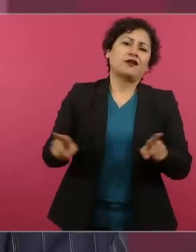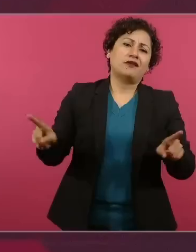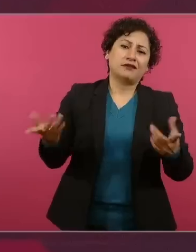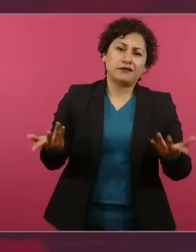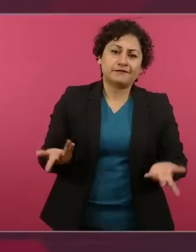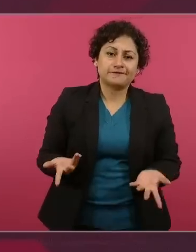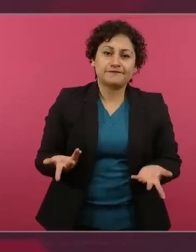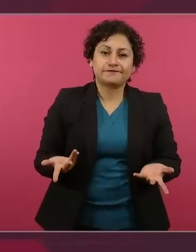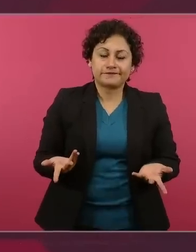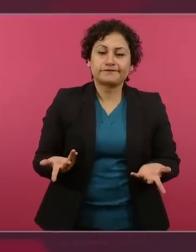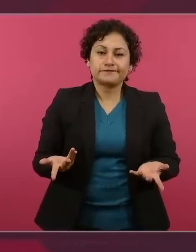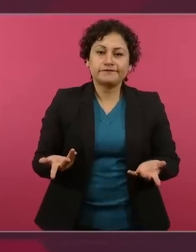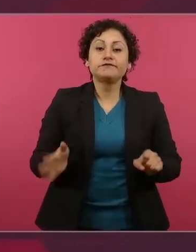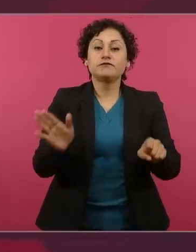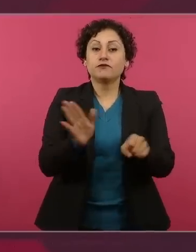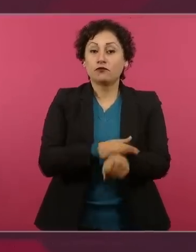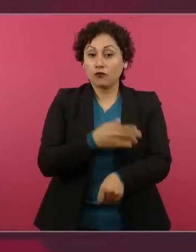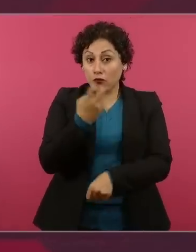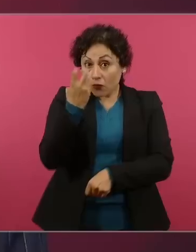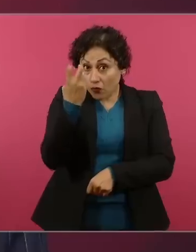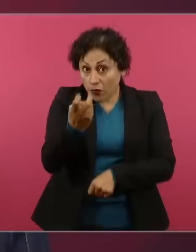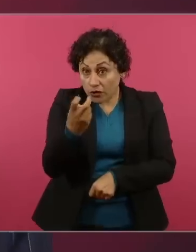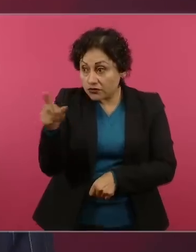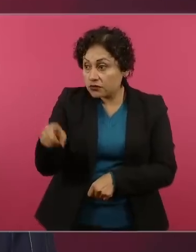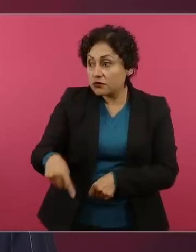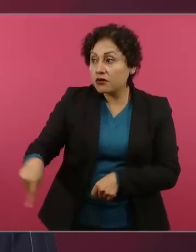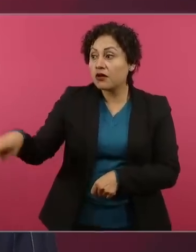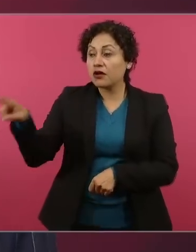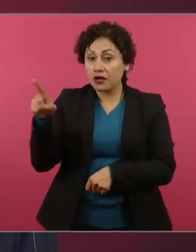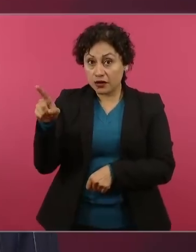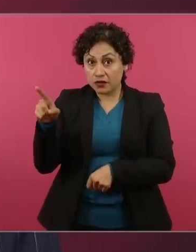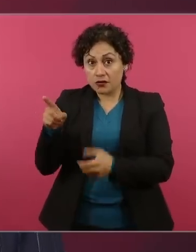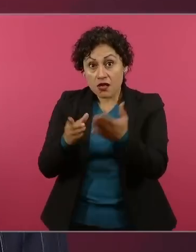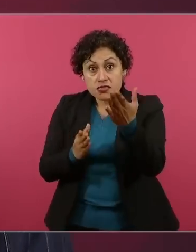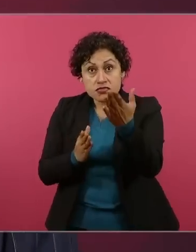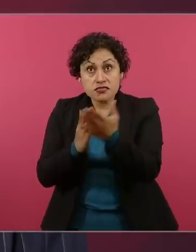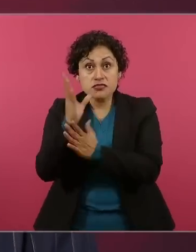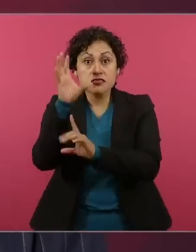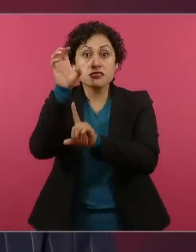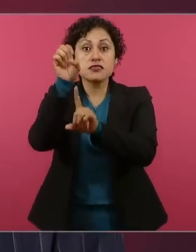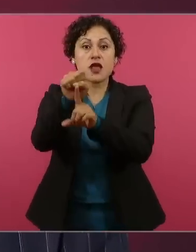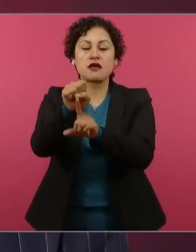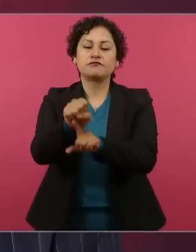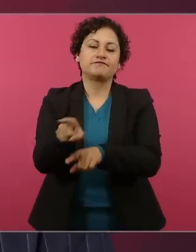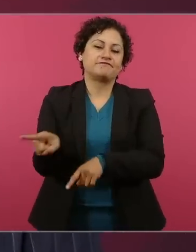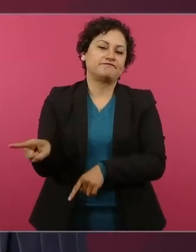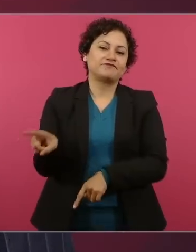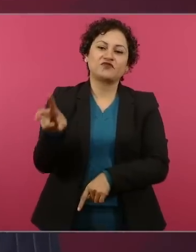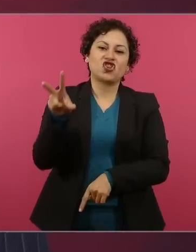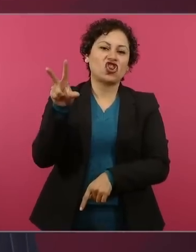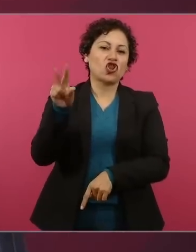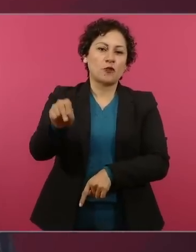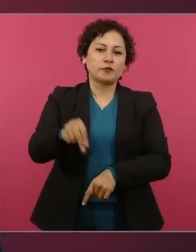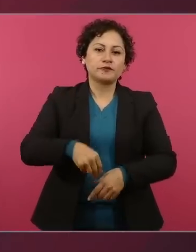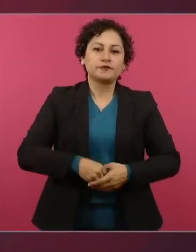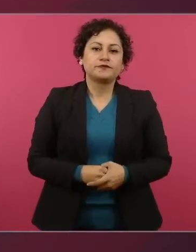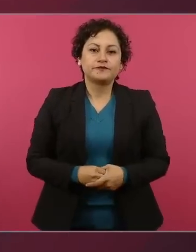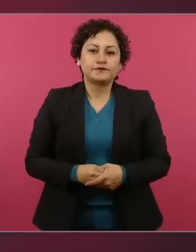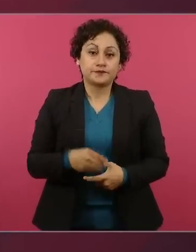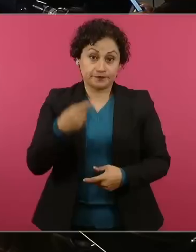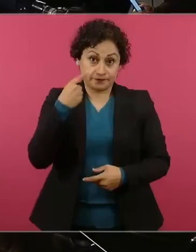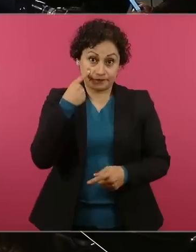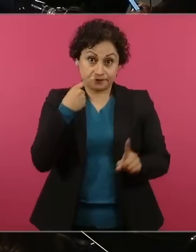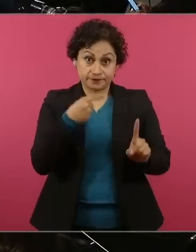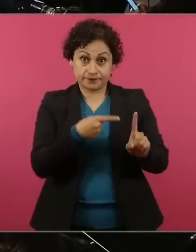lo que diga mi